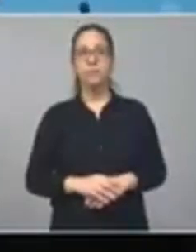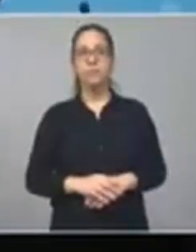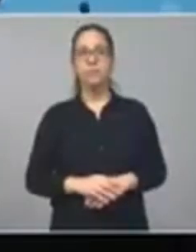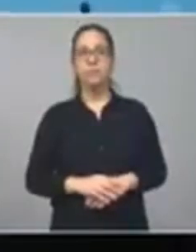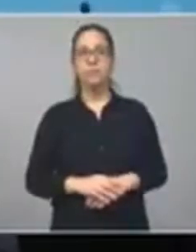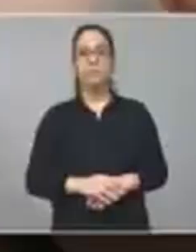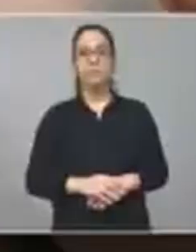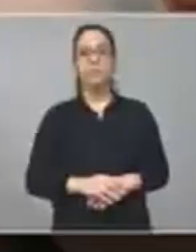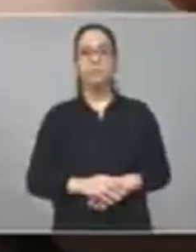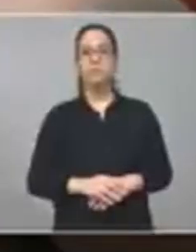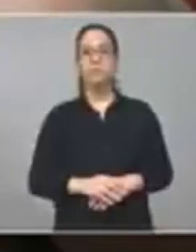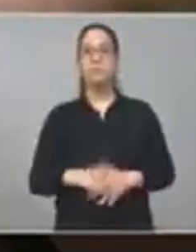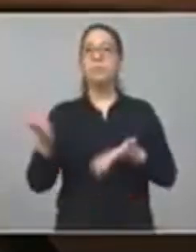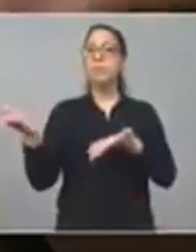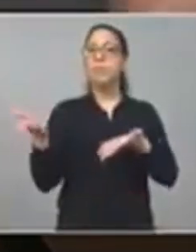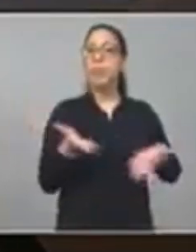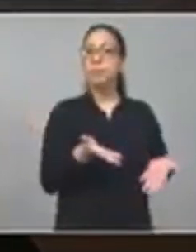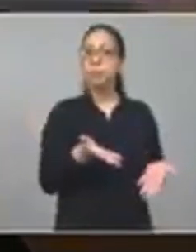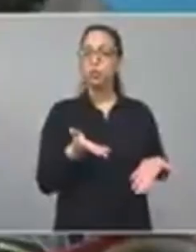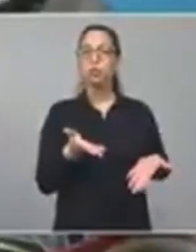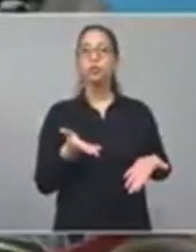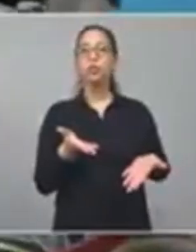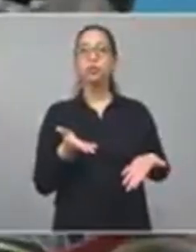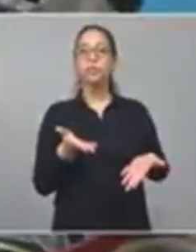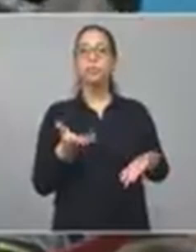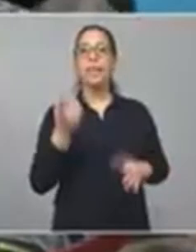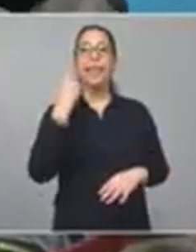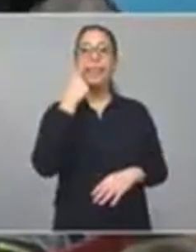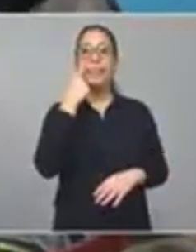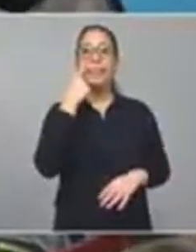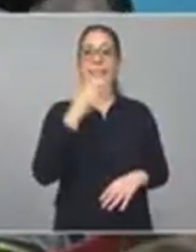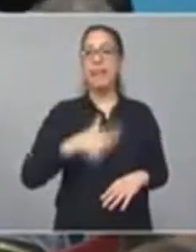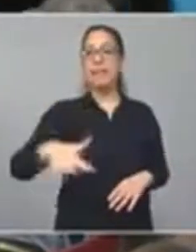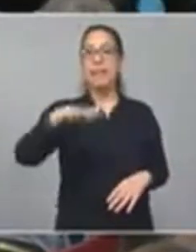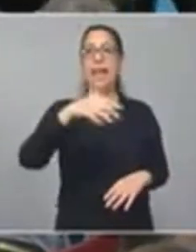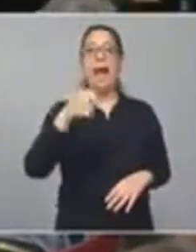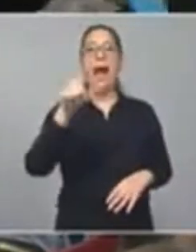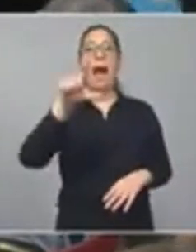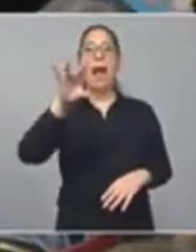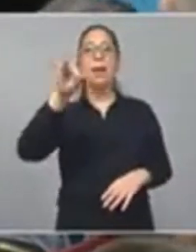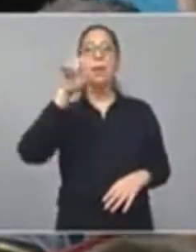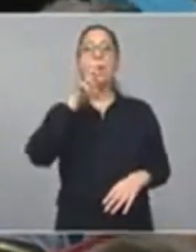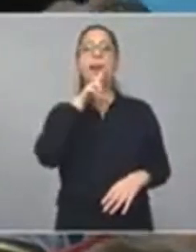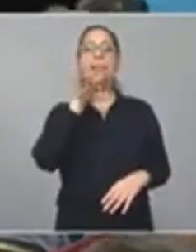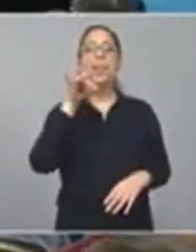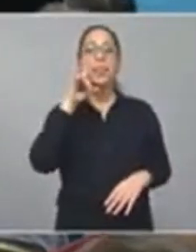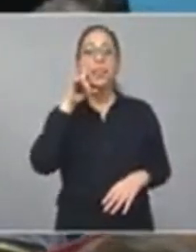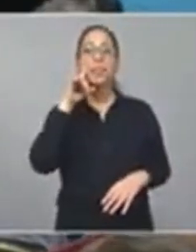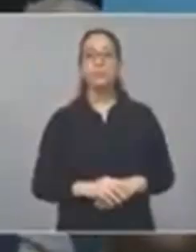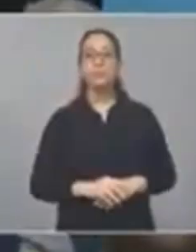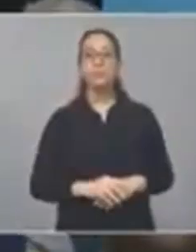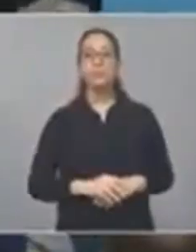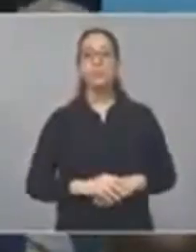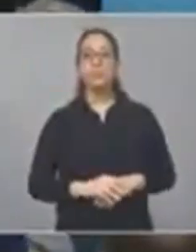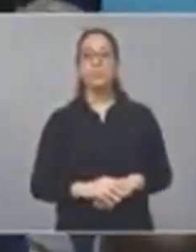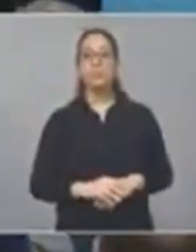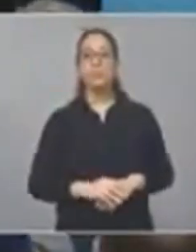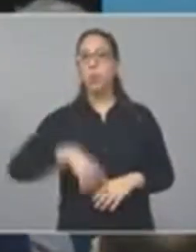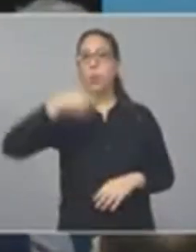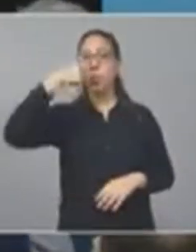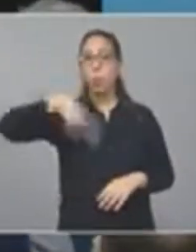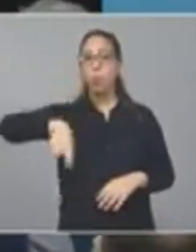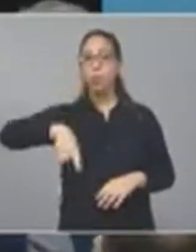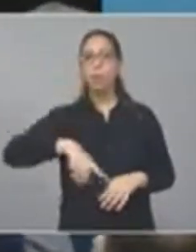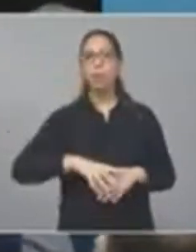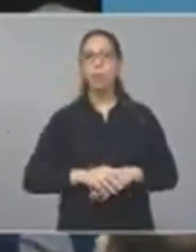Invitamos a continuación al intendente de Alberti, Germán Lago. Para finalizar,